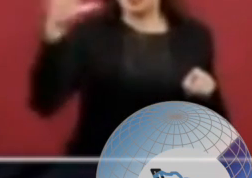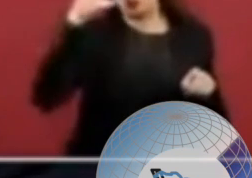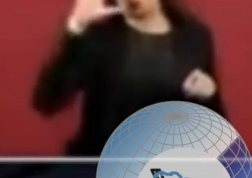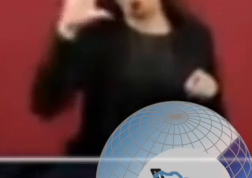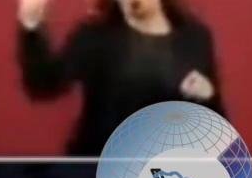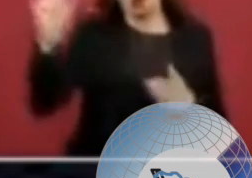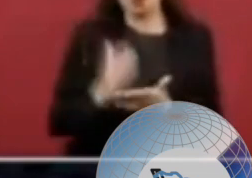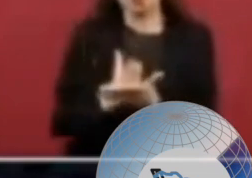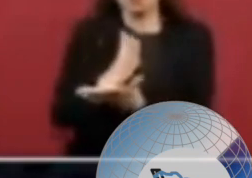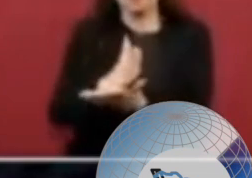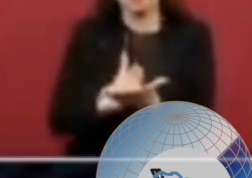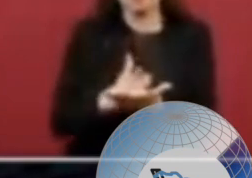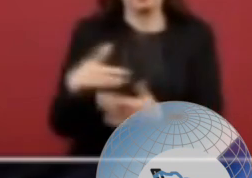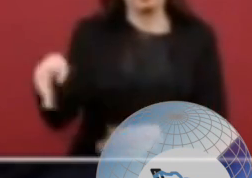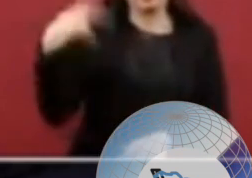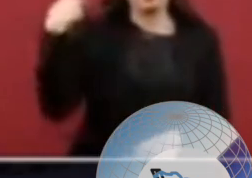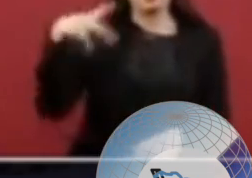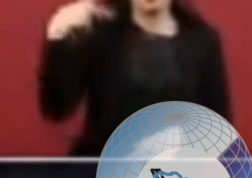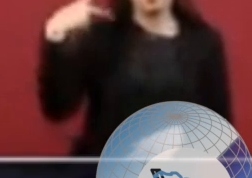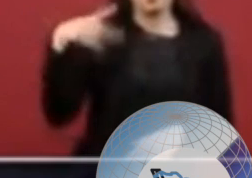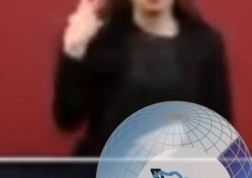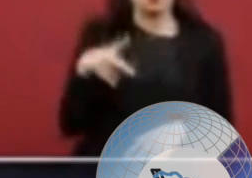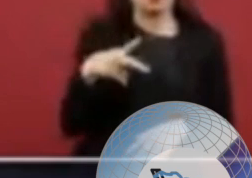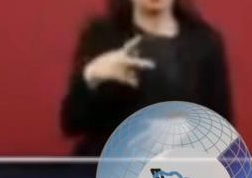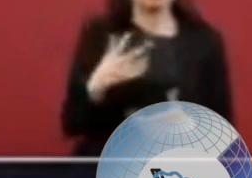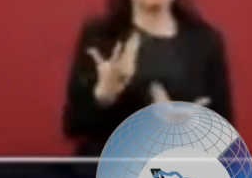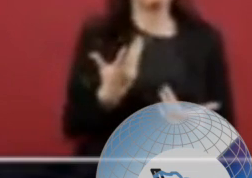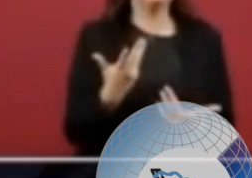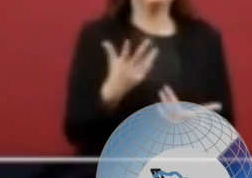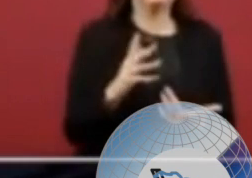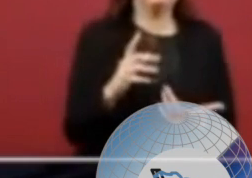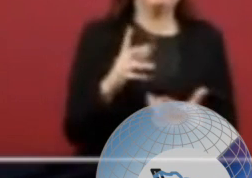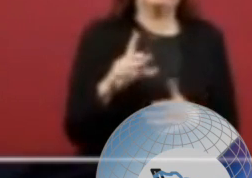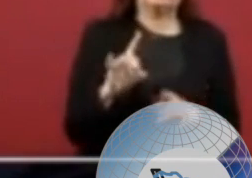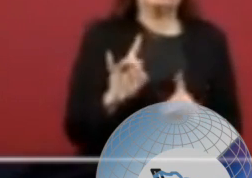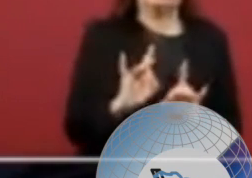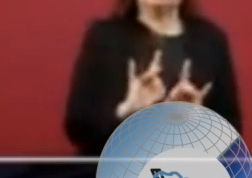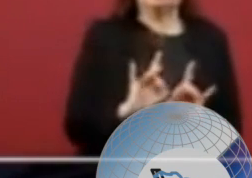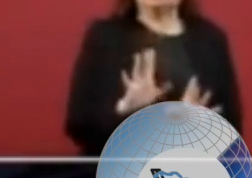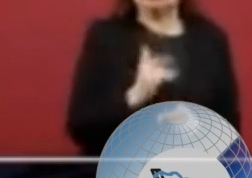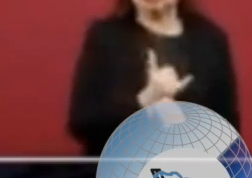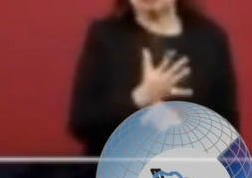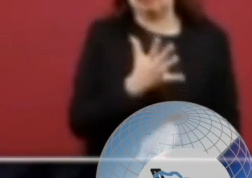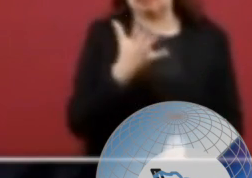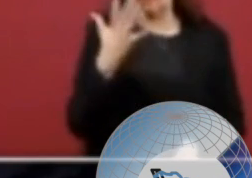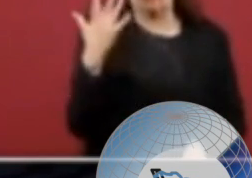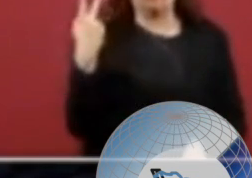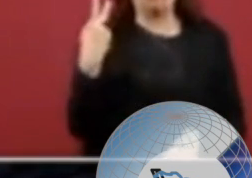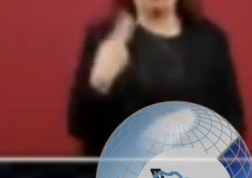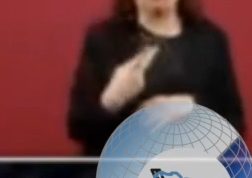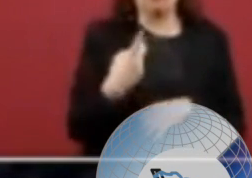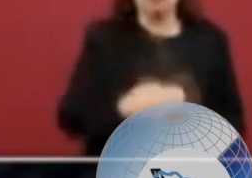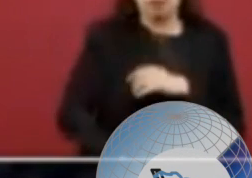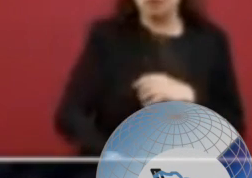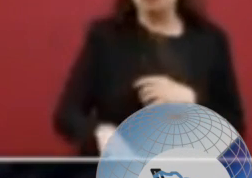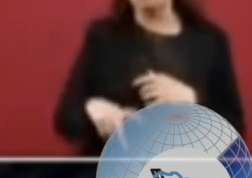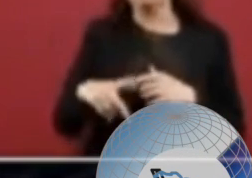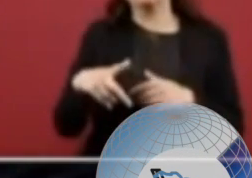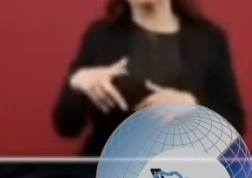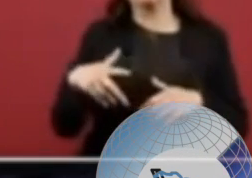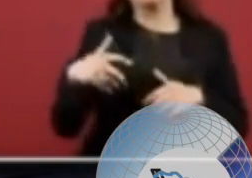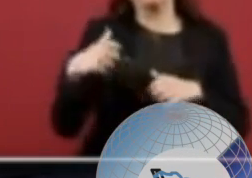pasando por Puebla, hubo afectaciones, protestas, protestas,